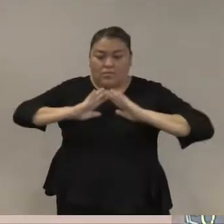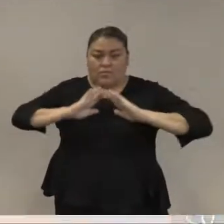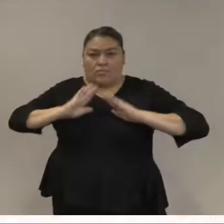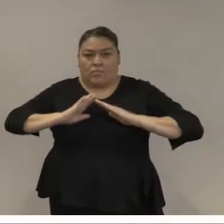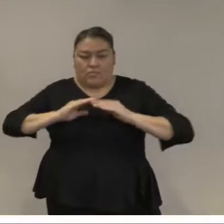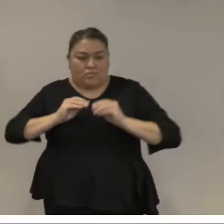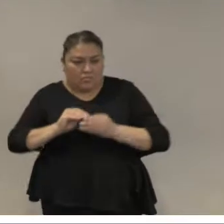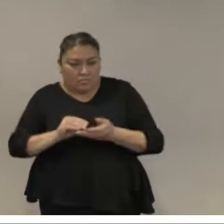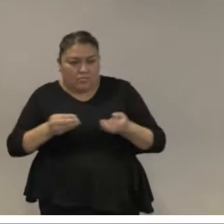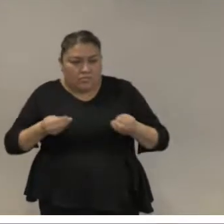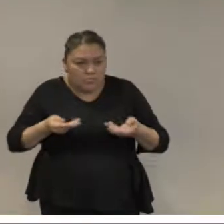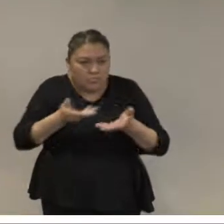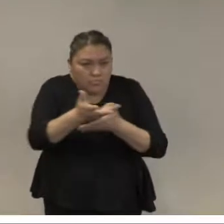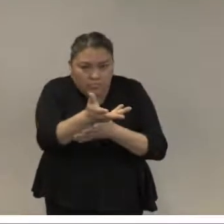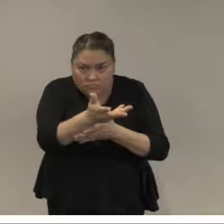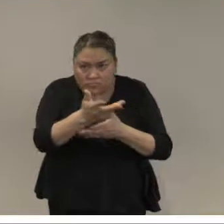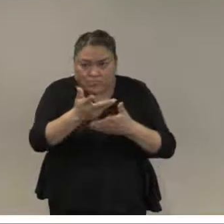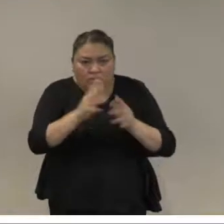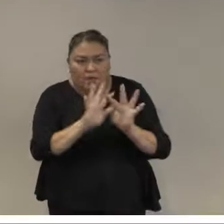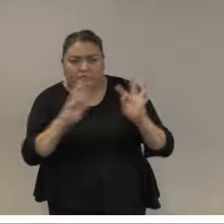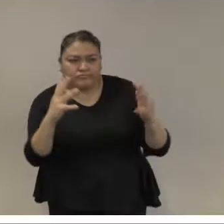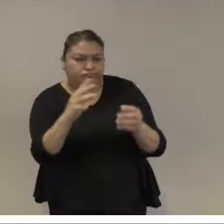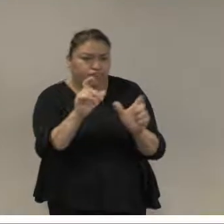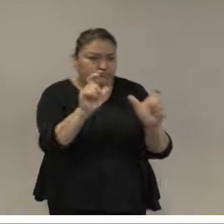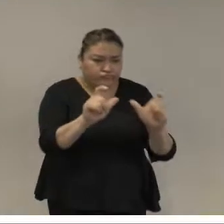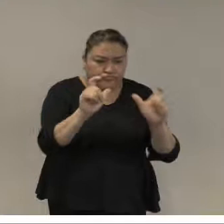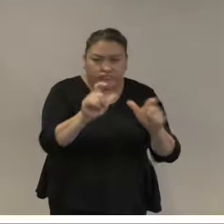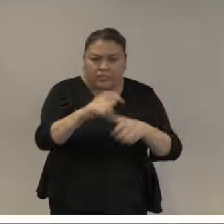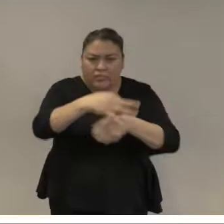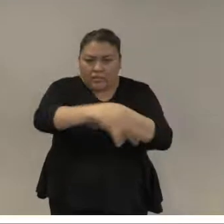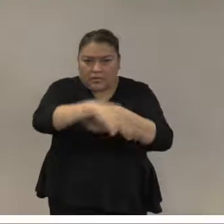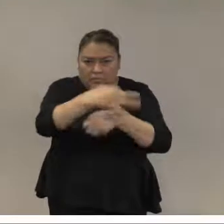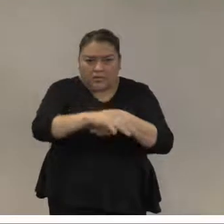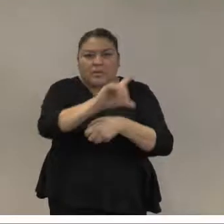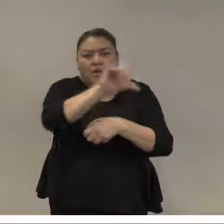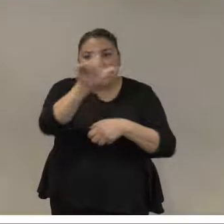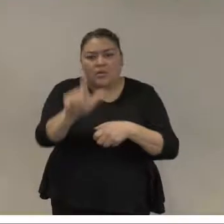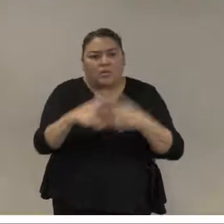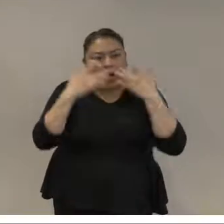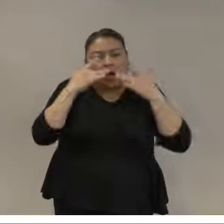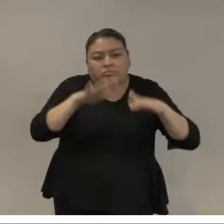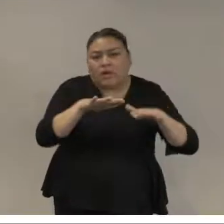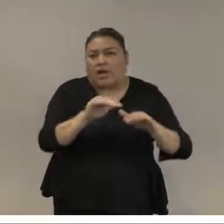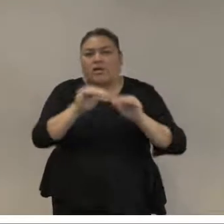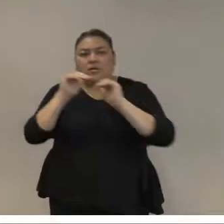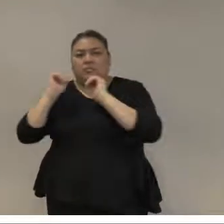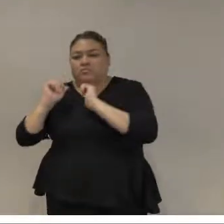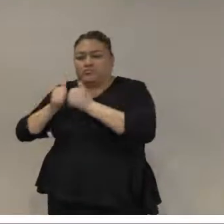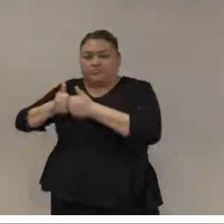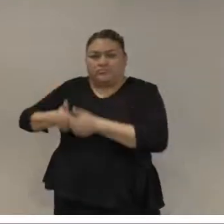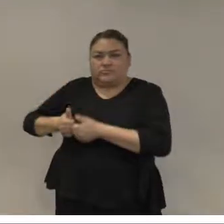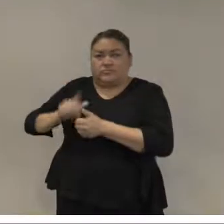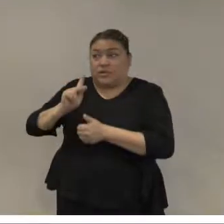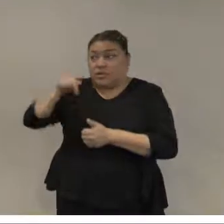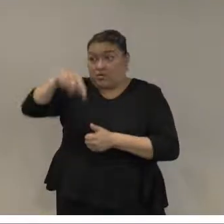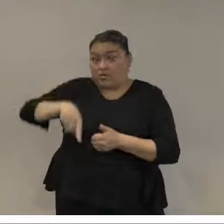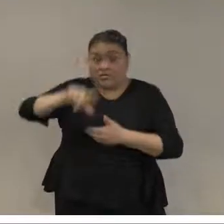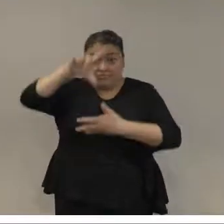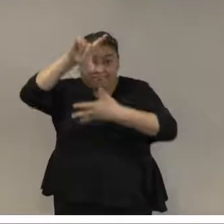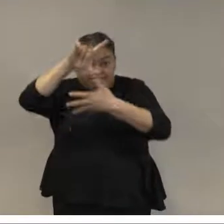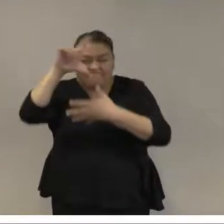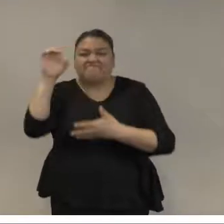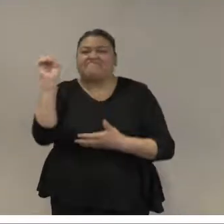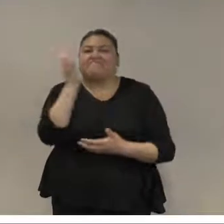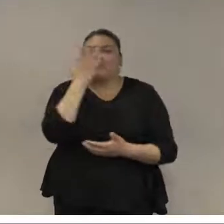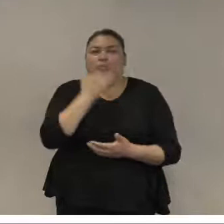Otro riesgo es siempre la corrupción que mencioné con el crimen organizado. Más tiempo desplegado en una sola zona, más